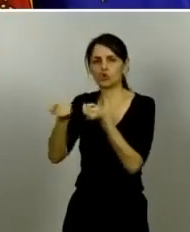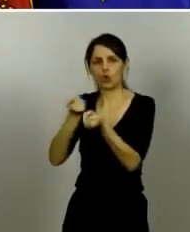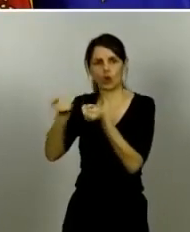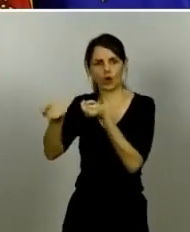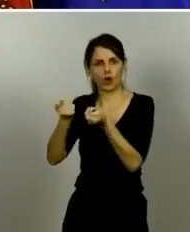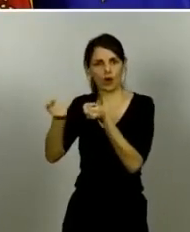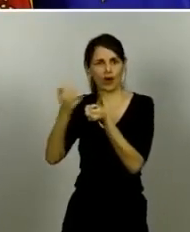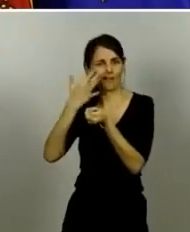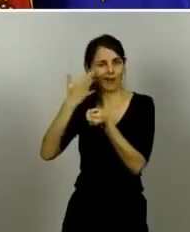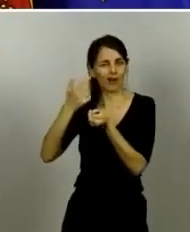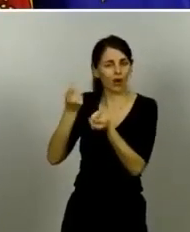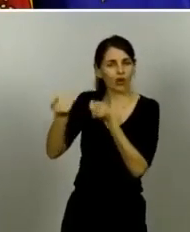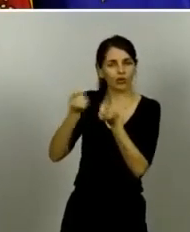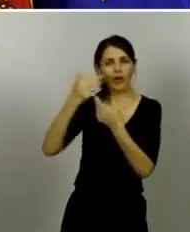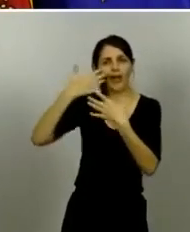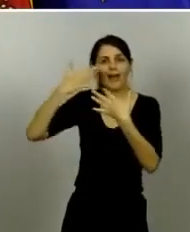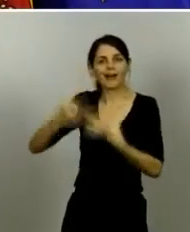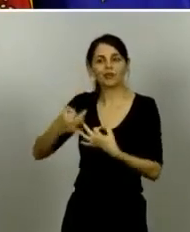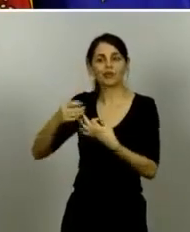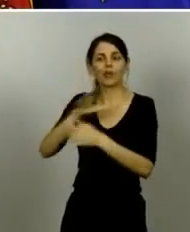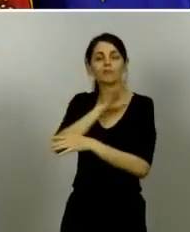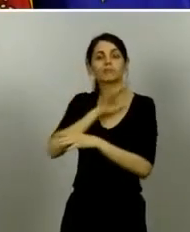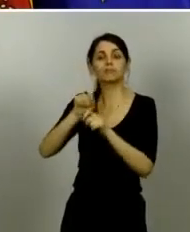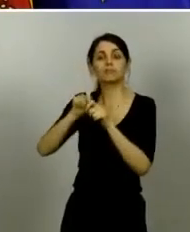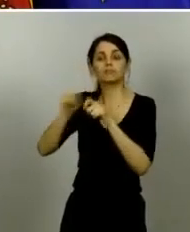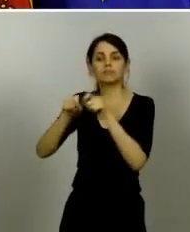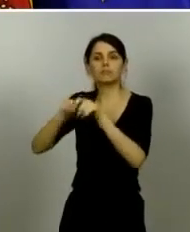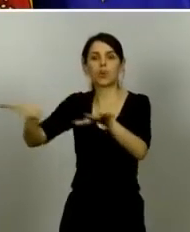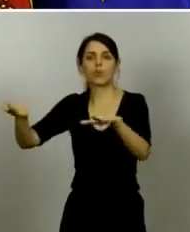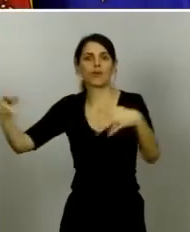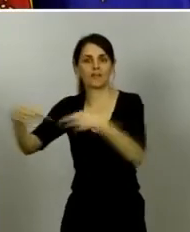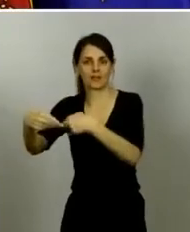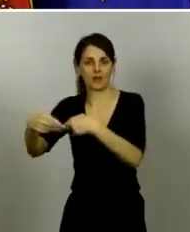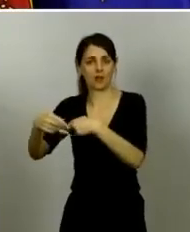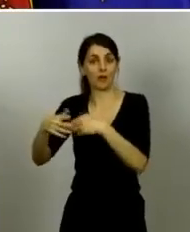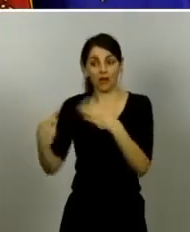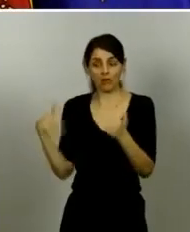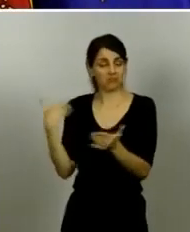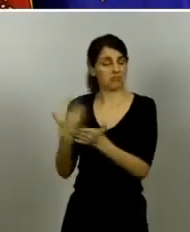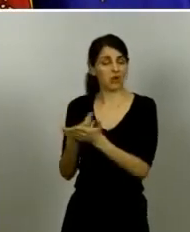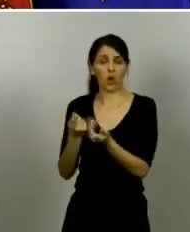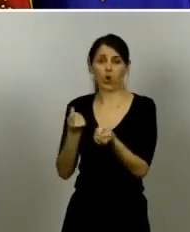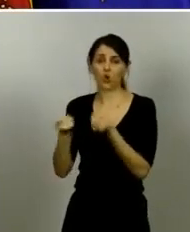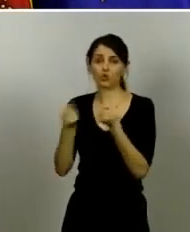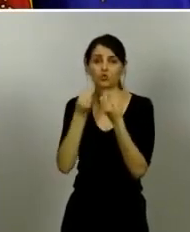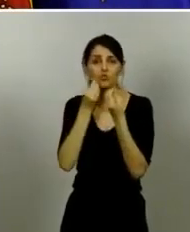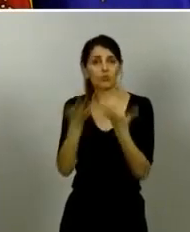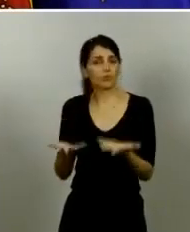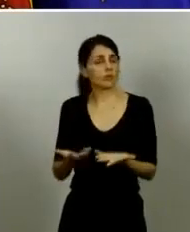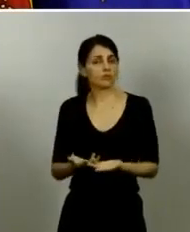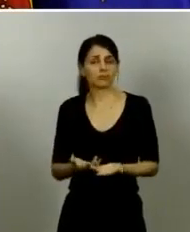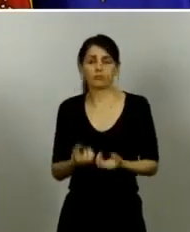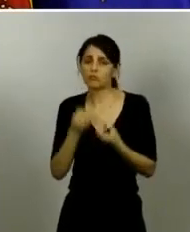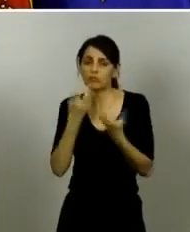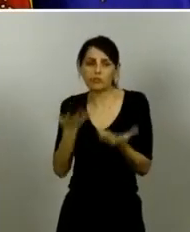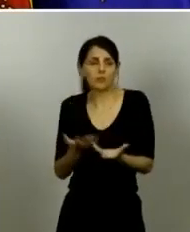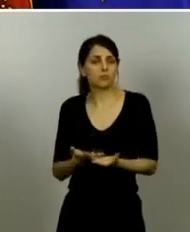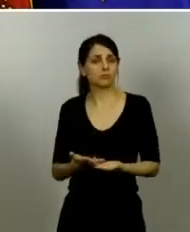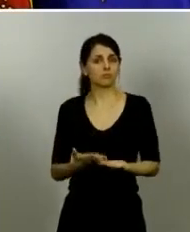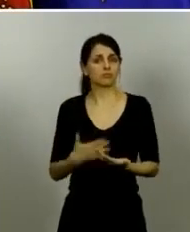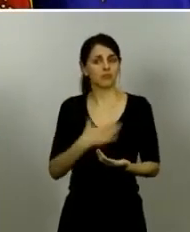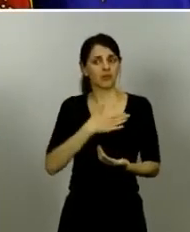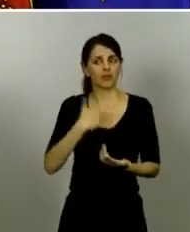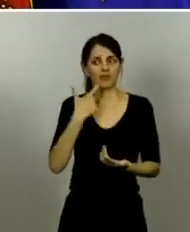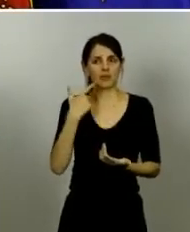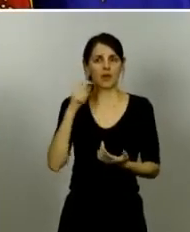núcleo bien identificado hasta ahora se han controlado muy bien y por lo tanto no tenemos que suponer que se haya establecido ninguna transmisión